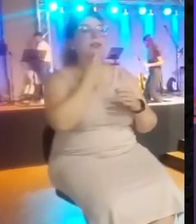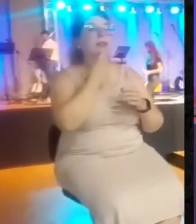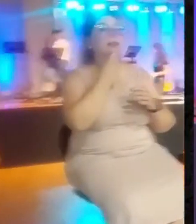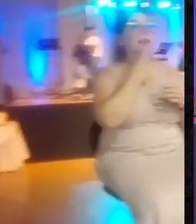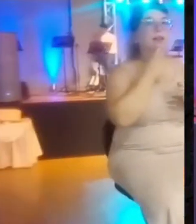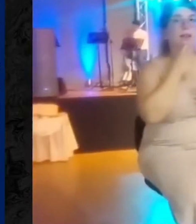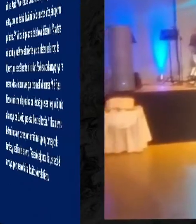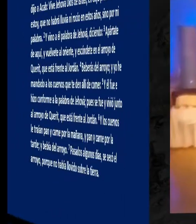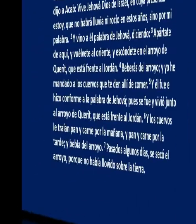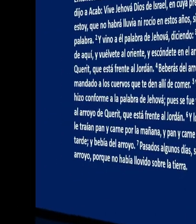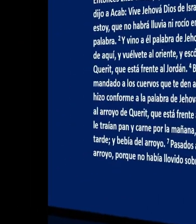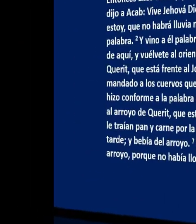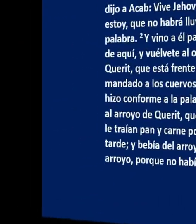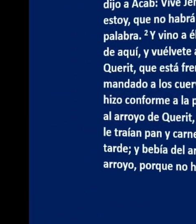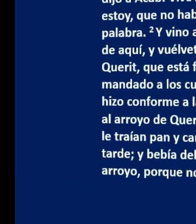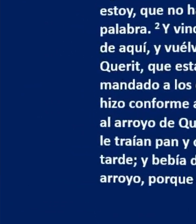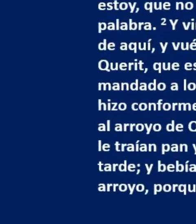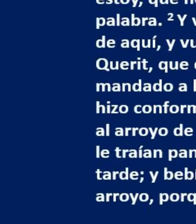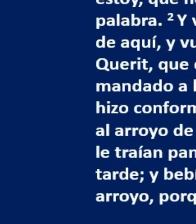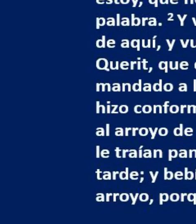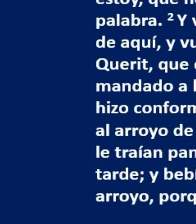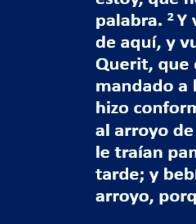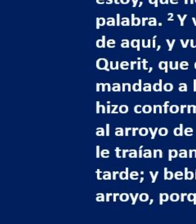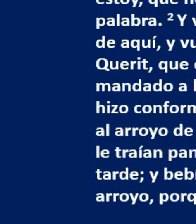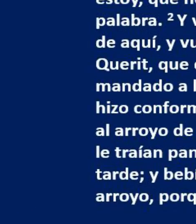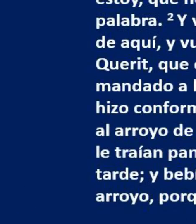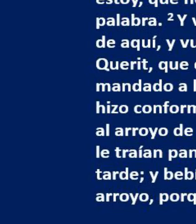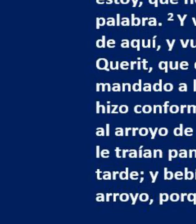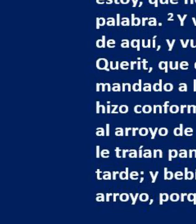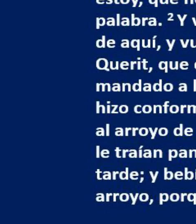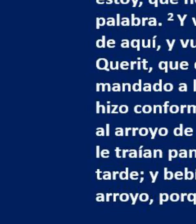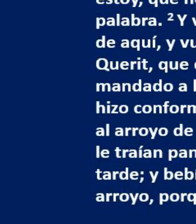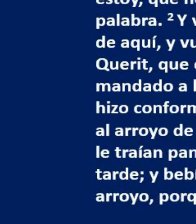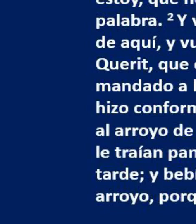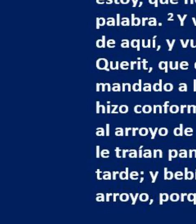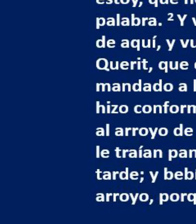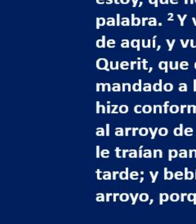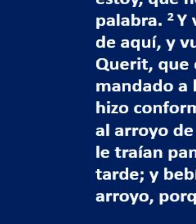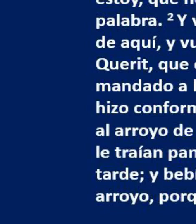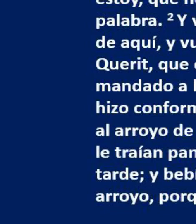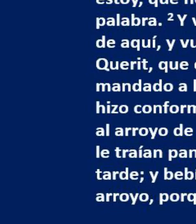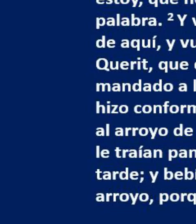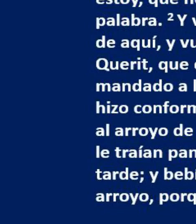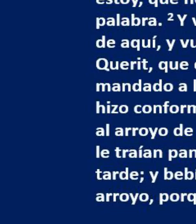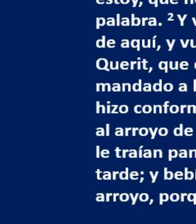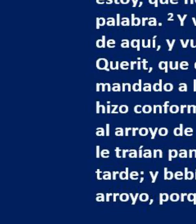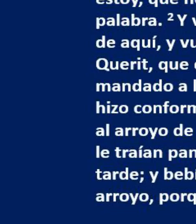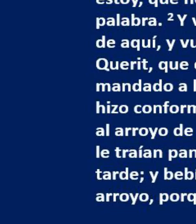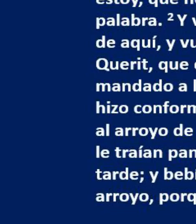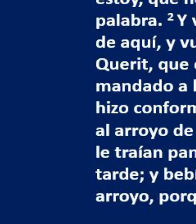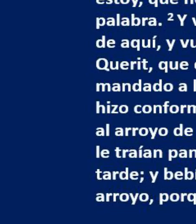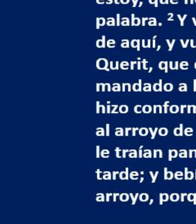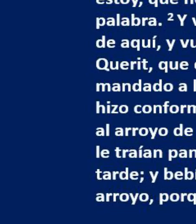la sequía. Entonces Elías Tisbita, que era de los moradores de Galahad, dijo a Acat, vive